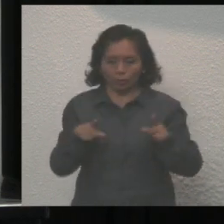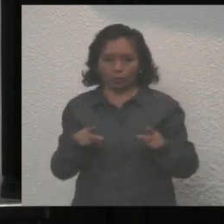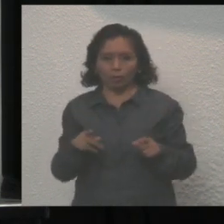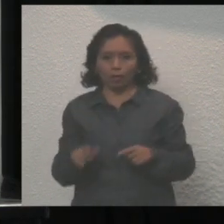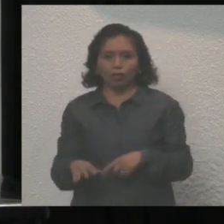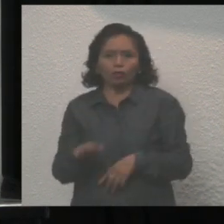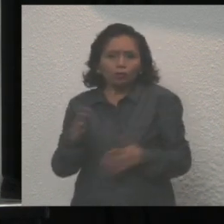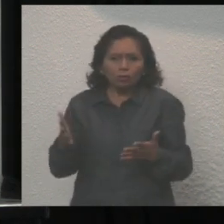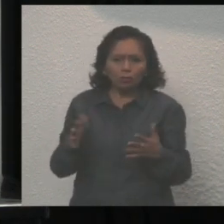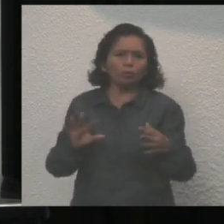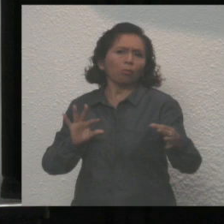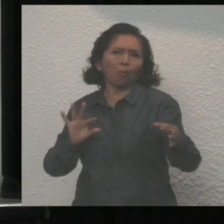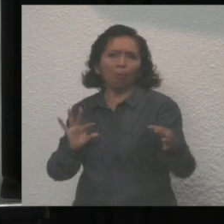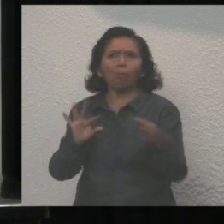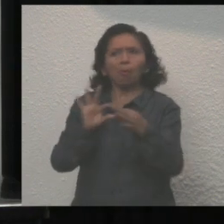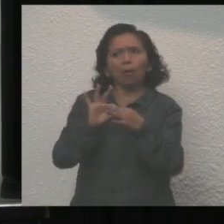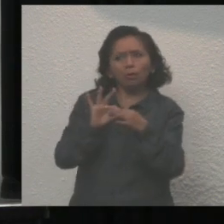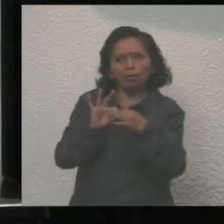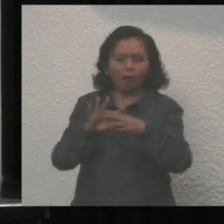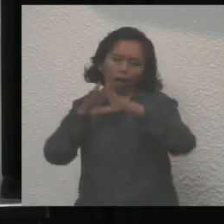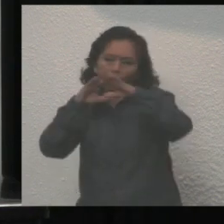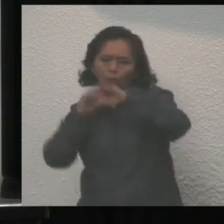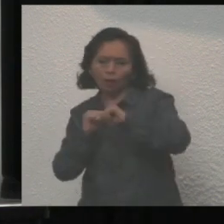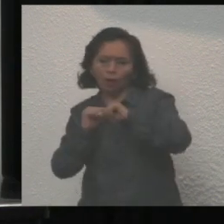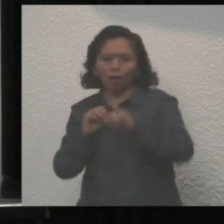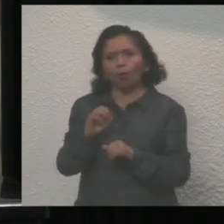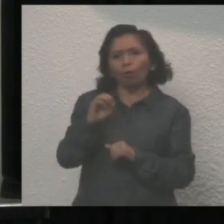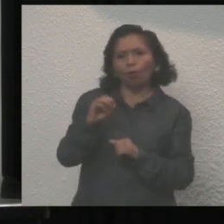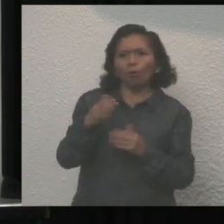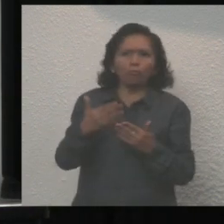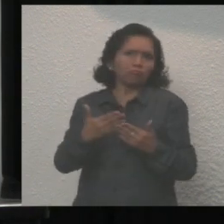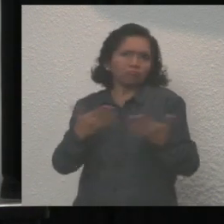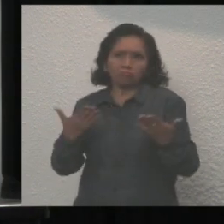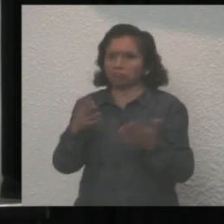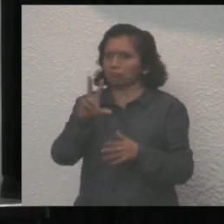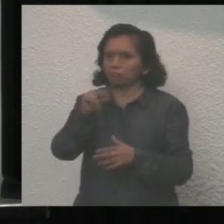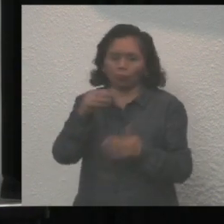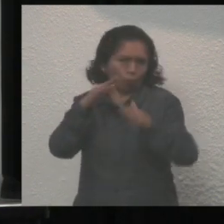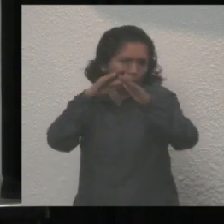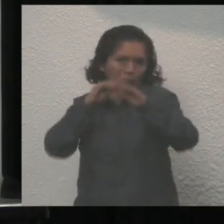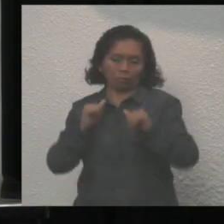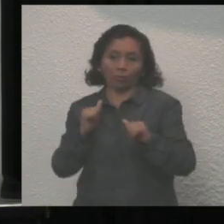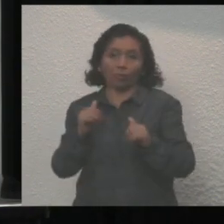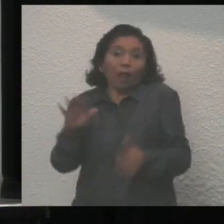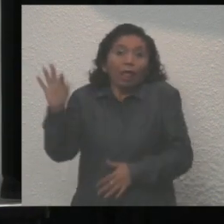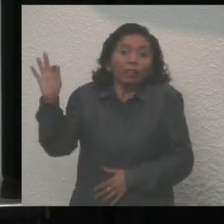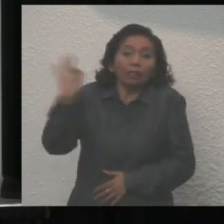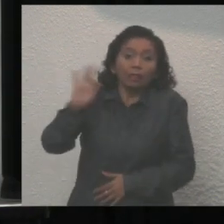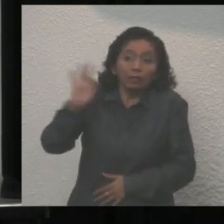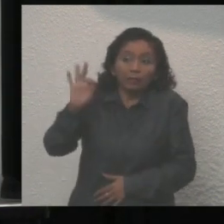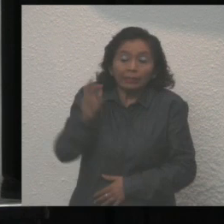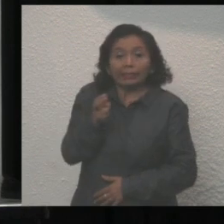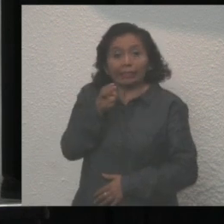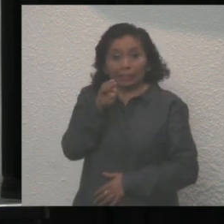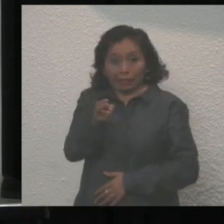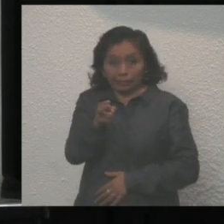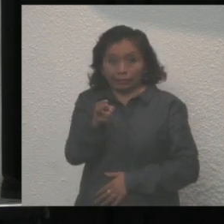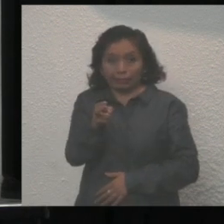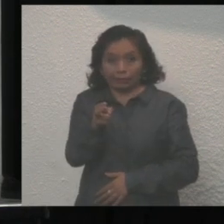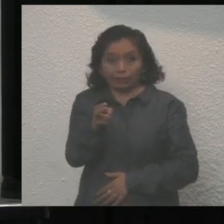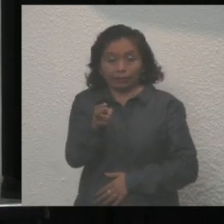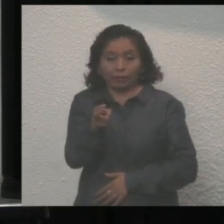podemos coincidir y disentir del actuar de los servidores públicos. Y quizá sea este el momento,